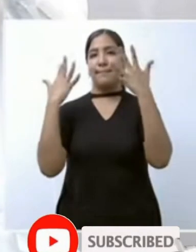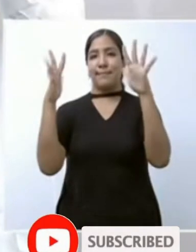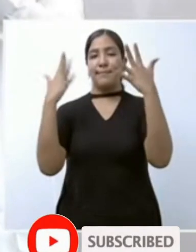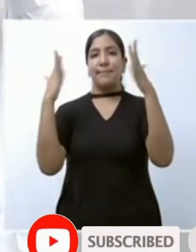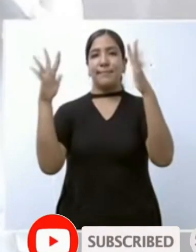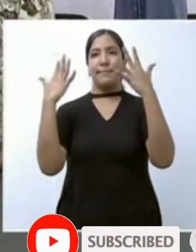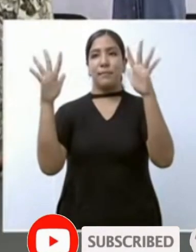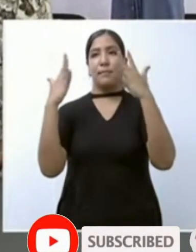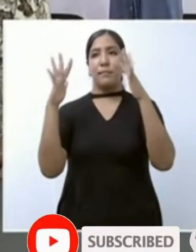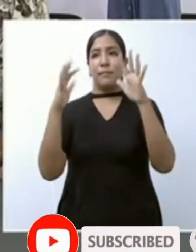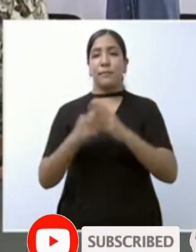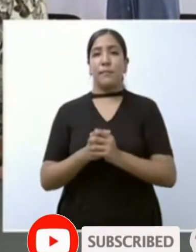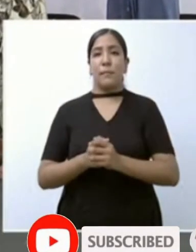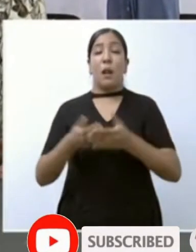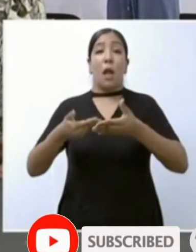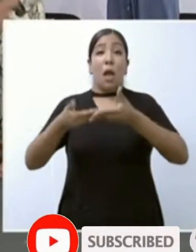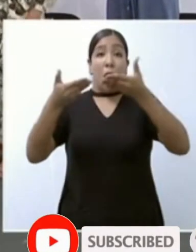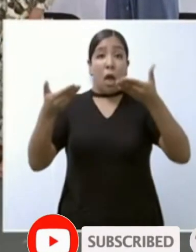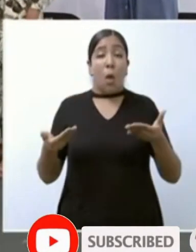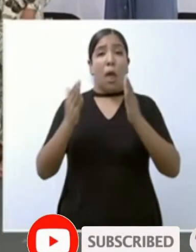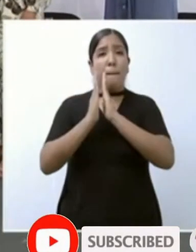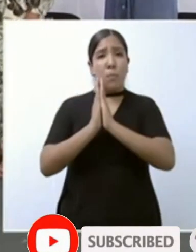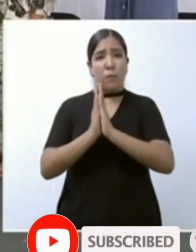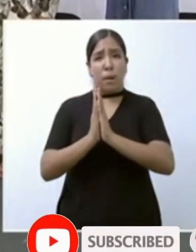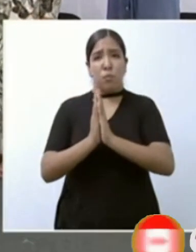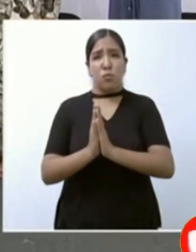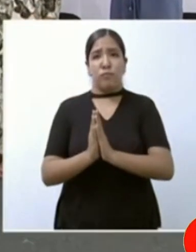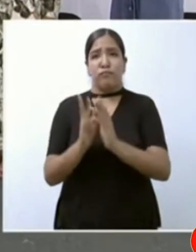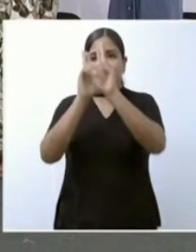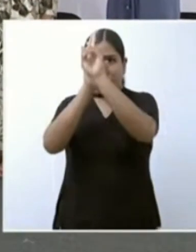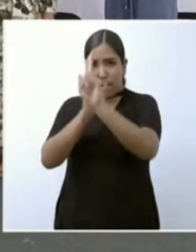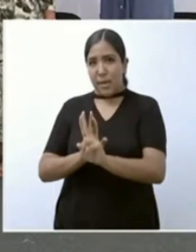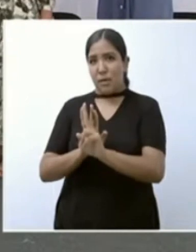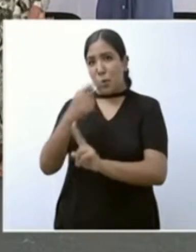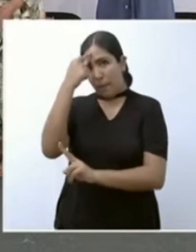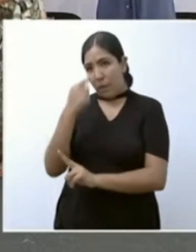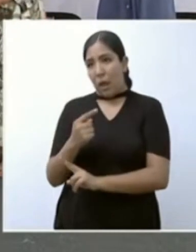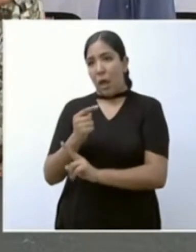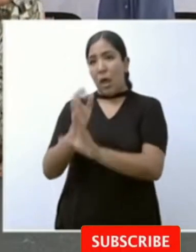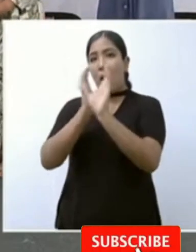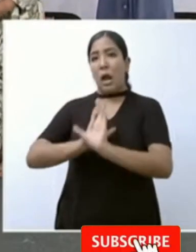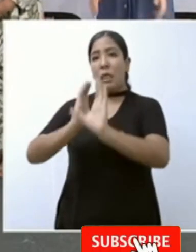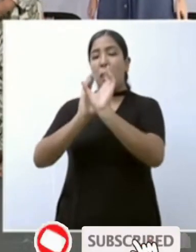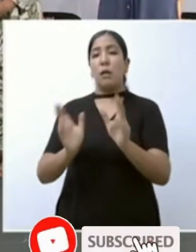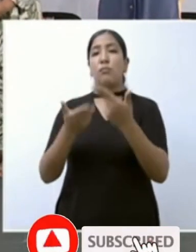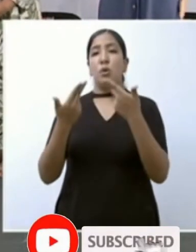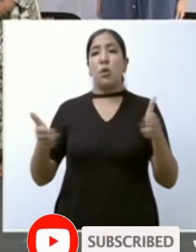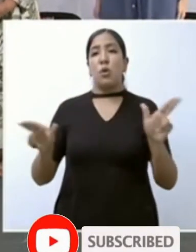les solicitamos guardar el debido respeto para entonar nuestro himno nacional